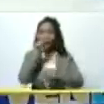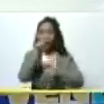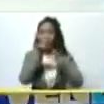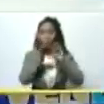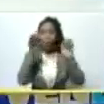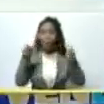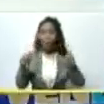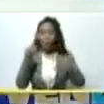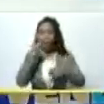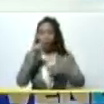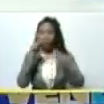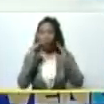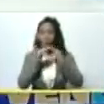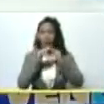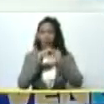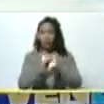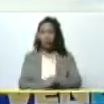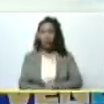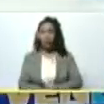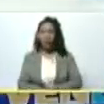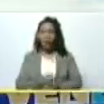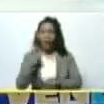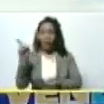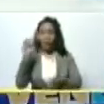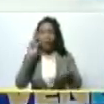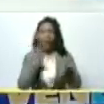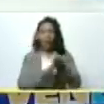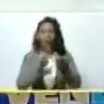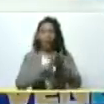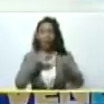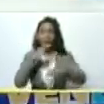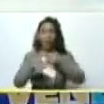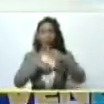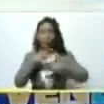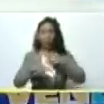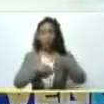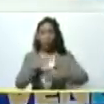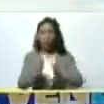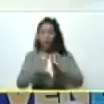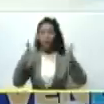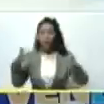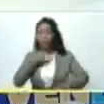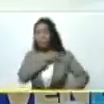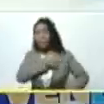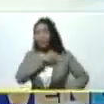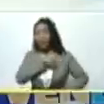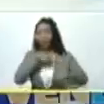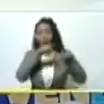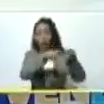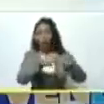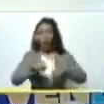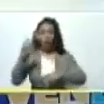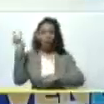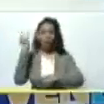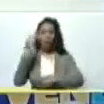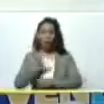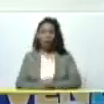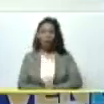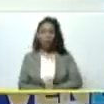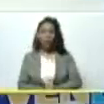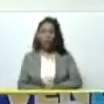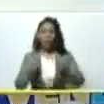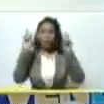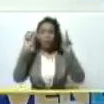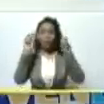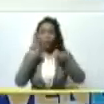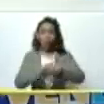a tu hogar es la realidad de la revolución de la gran misión agro venezuela del nuevo